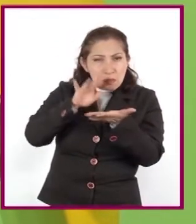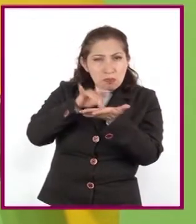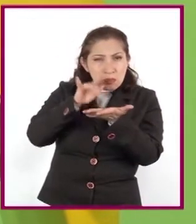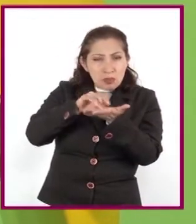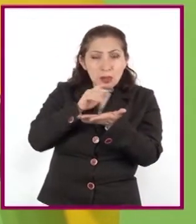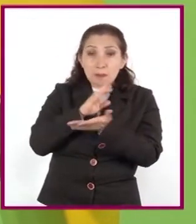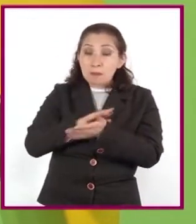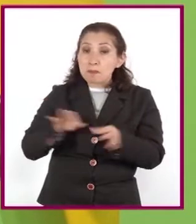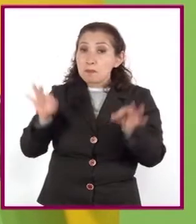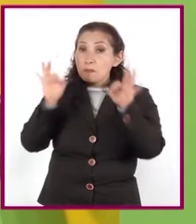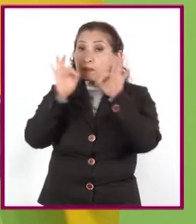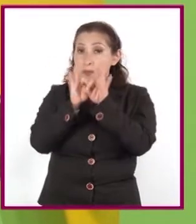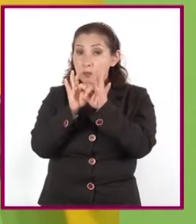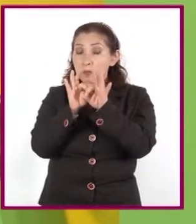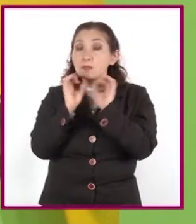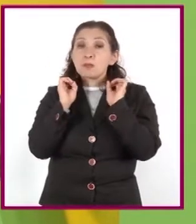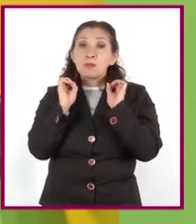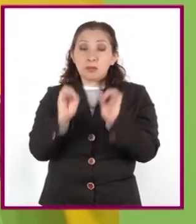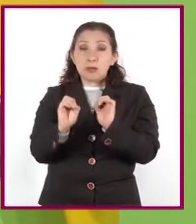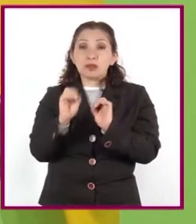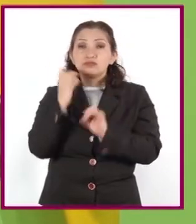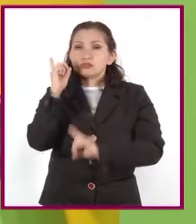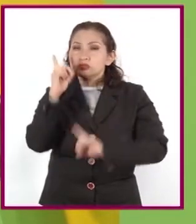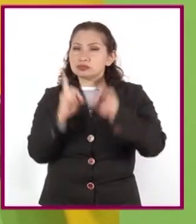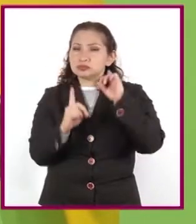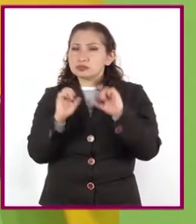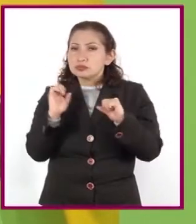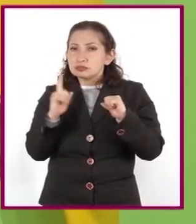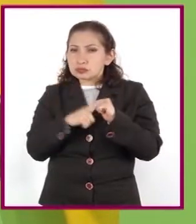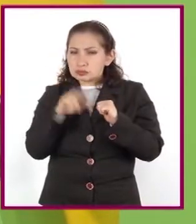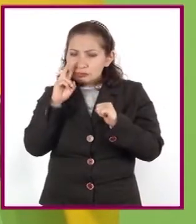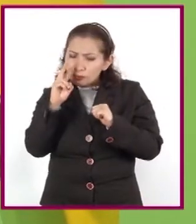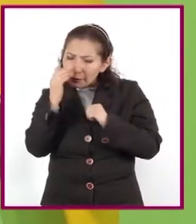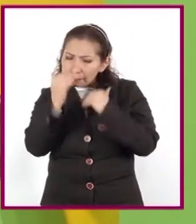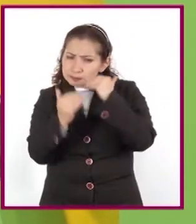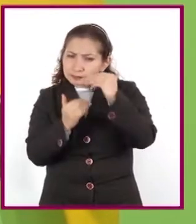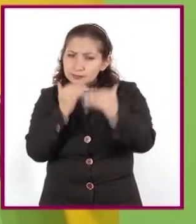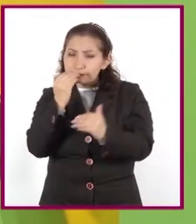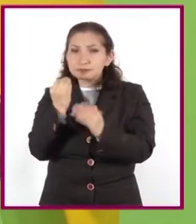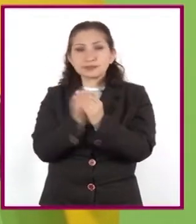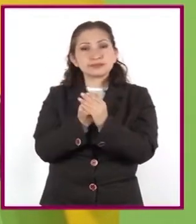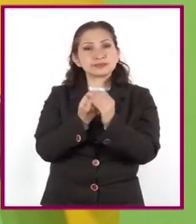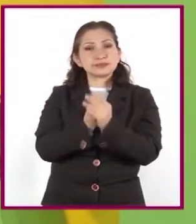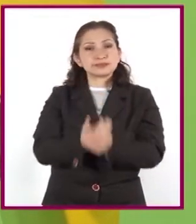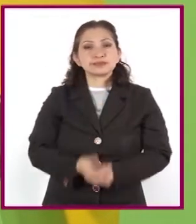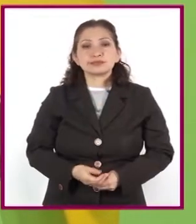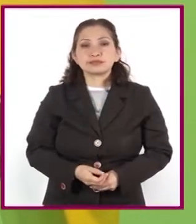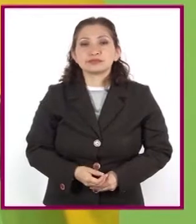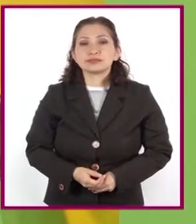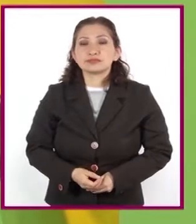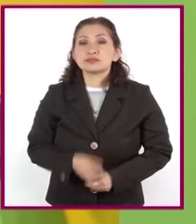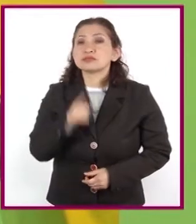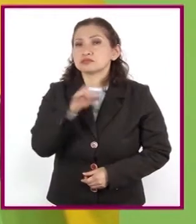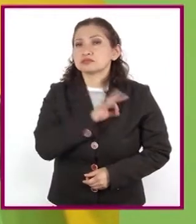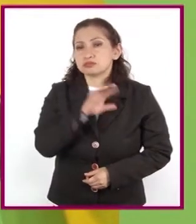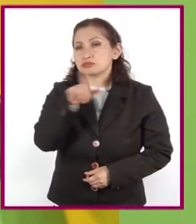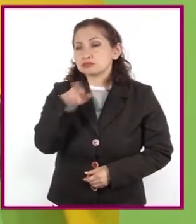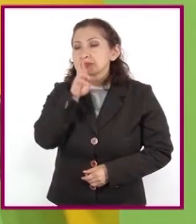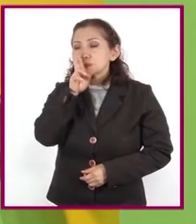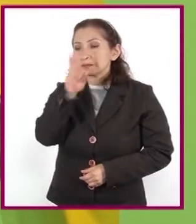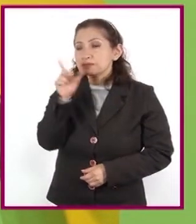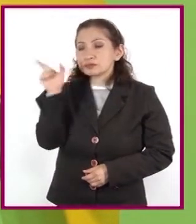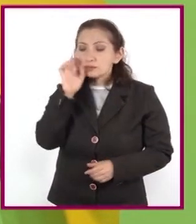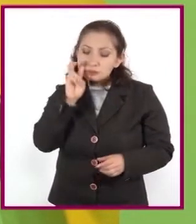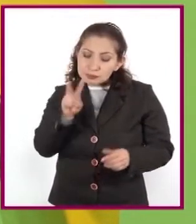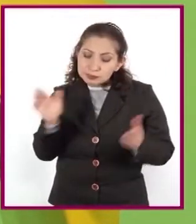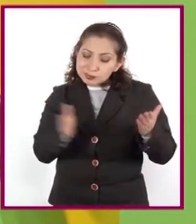consideren pertinentes o bien las dudas que surjan en el desarrollo de nuestra sesión, las que pueden resolver al